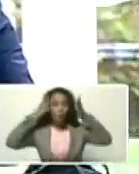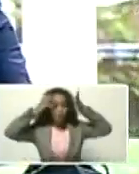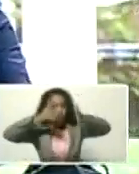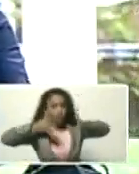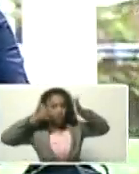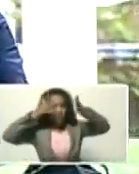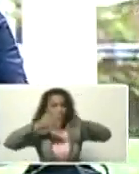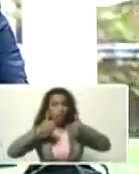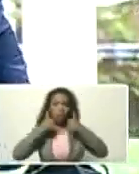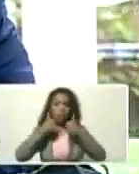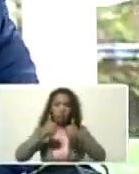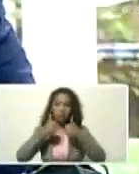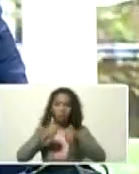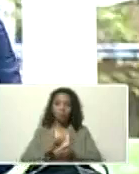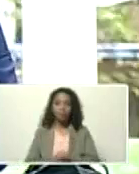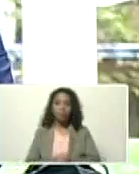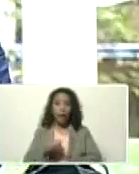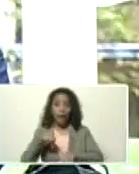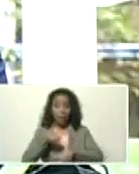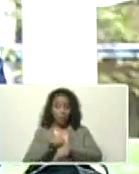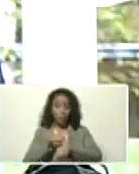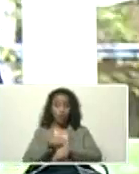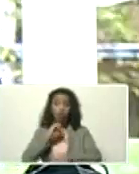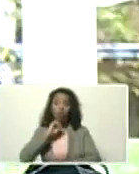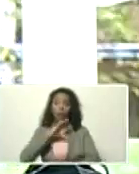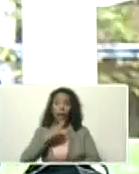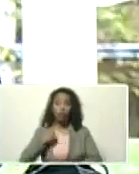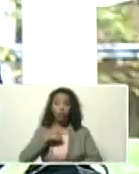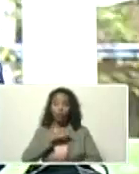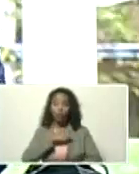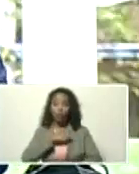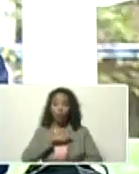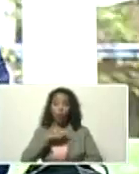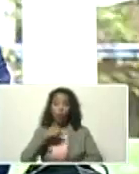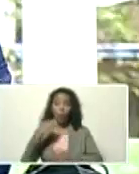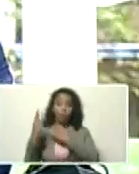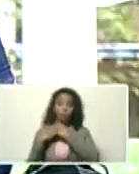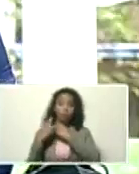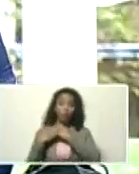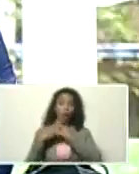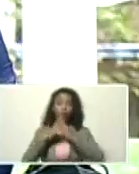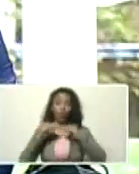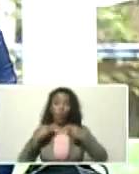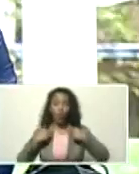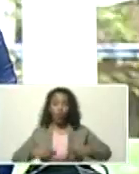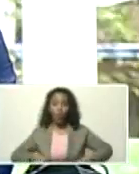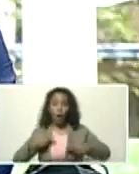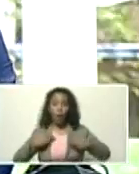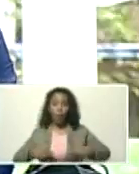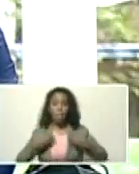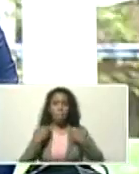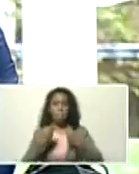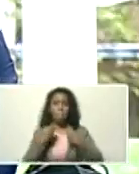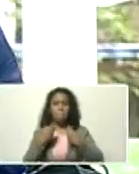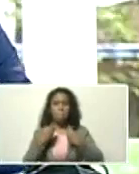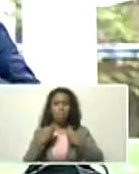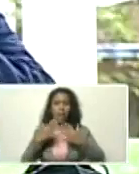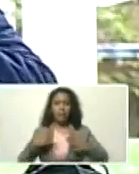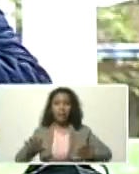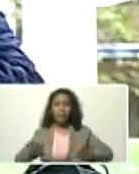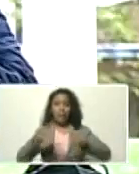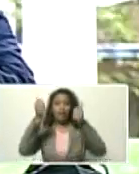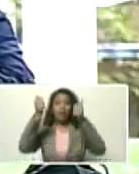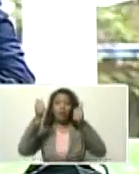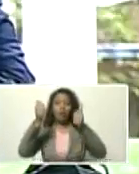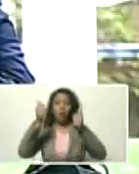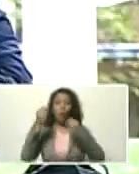Tan al lugar en este momento histórico, que nos cita a toda la humanidad para salvarnos, así